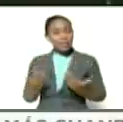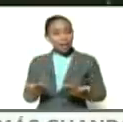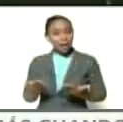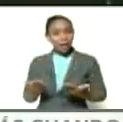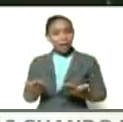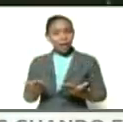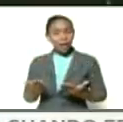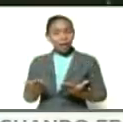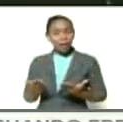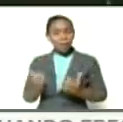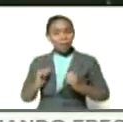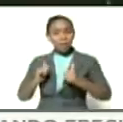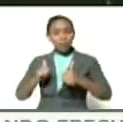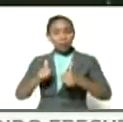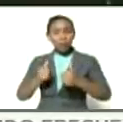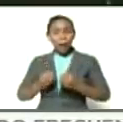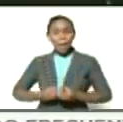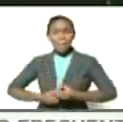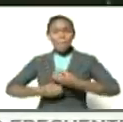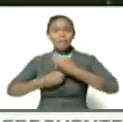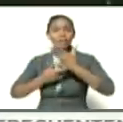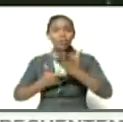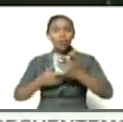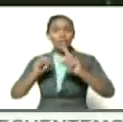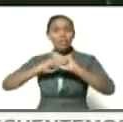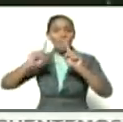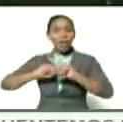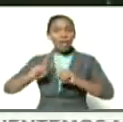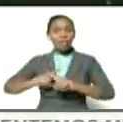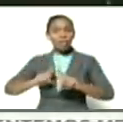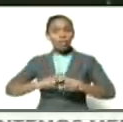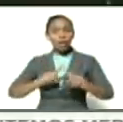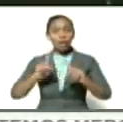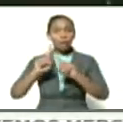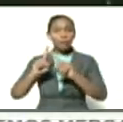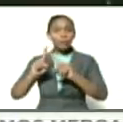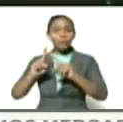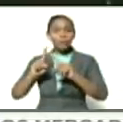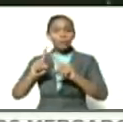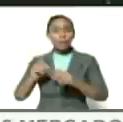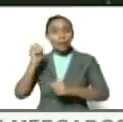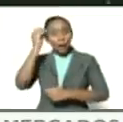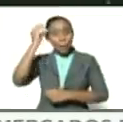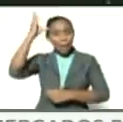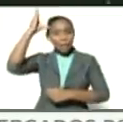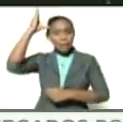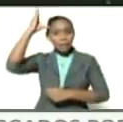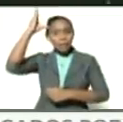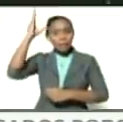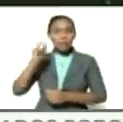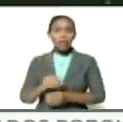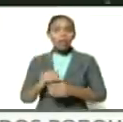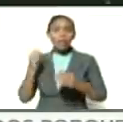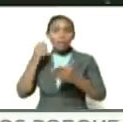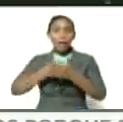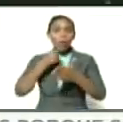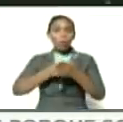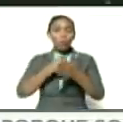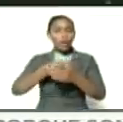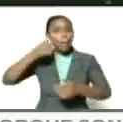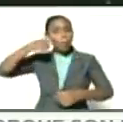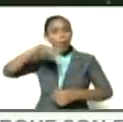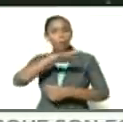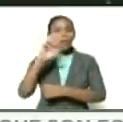expresión de la diversidad y de la capacidad de lucha del pueblo de